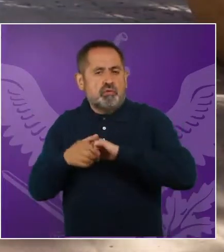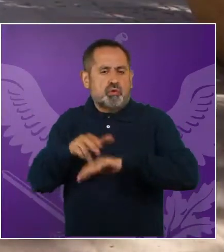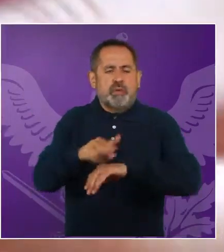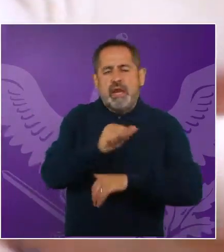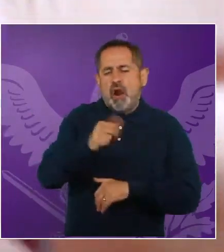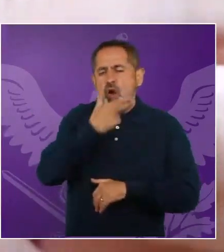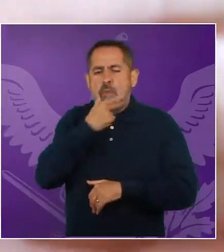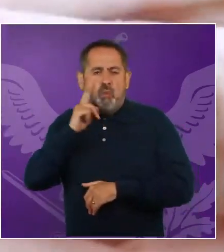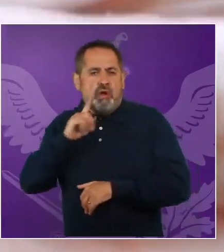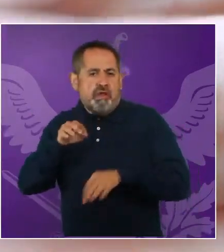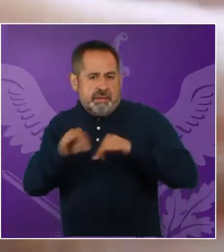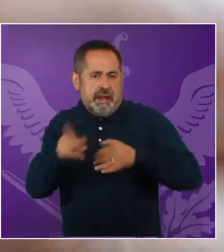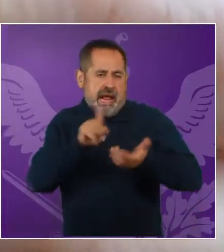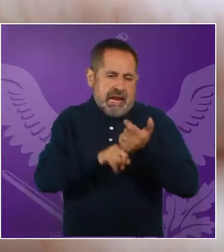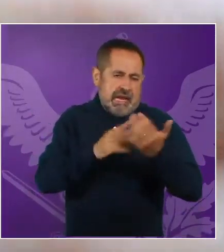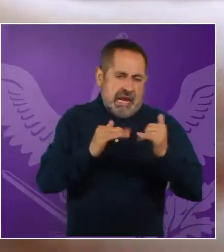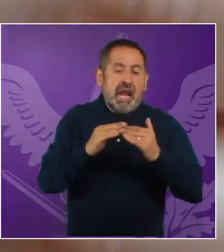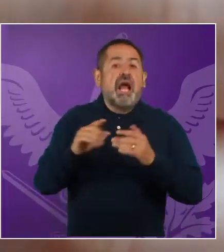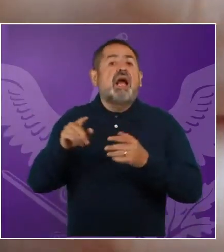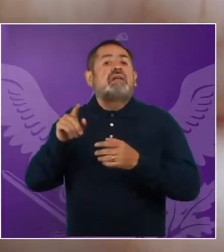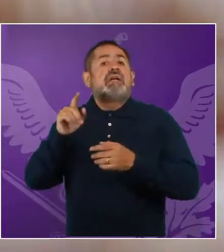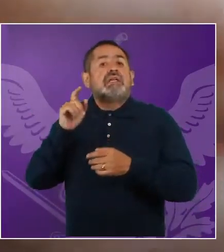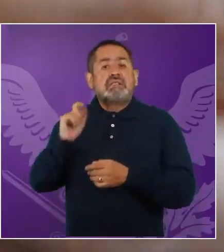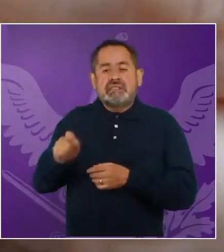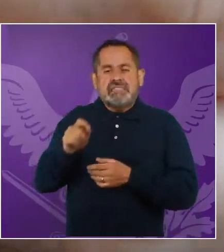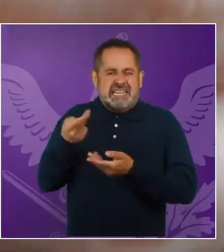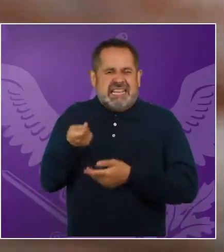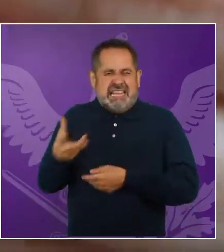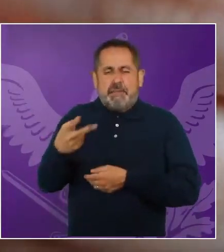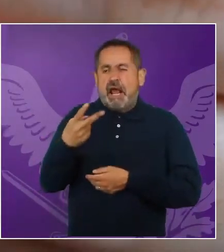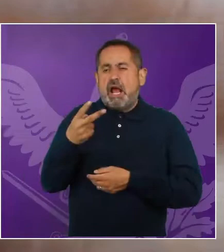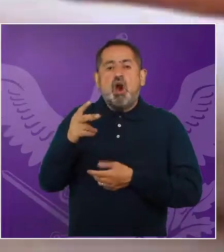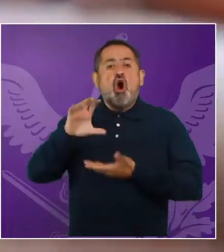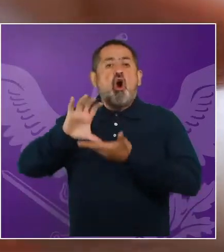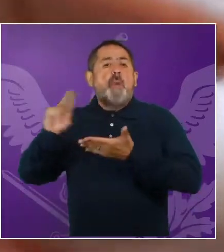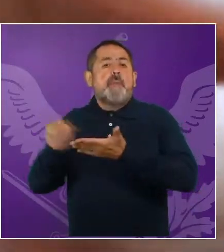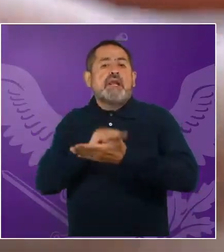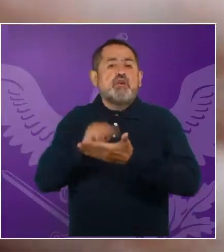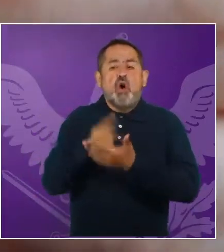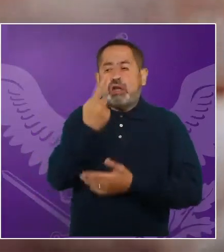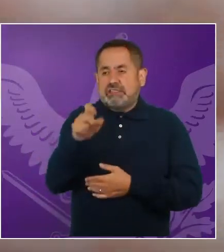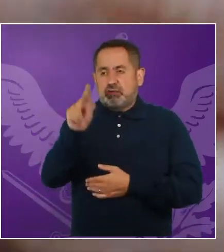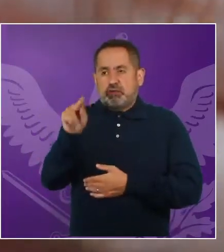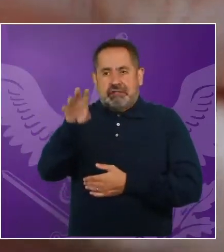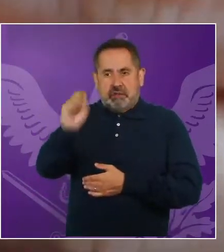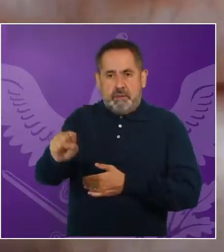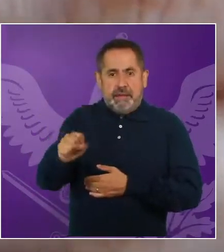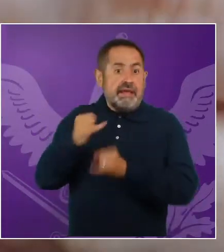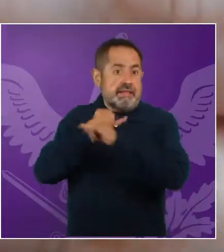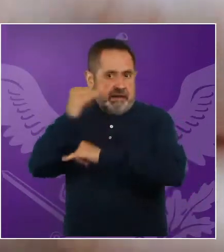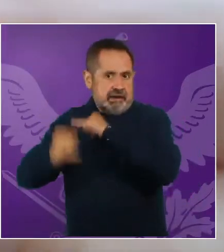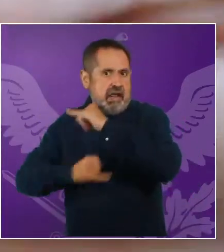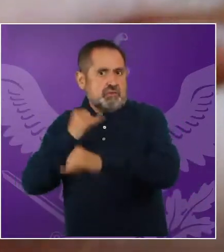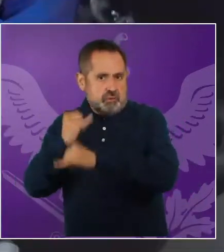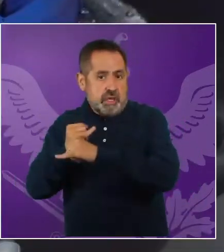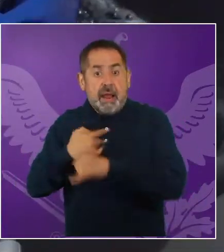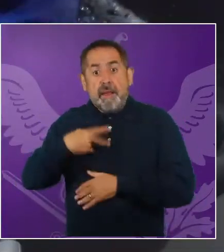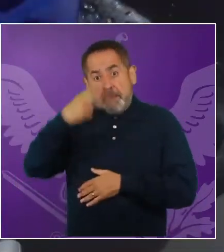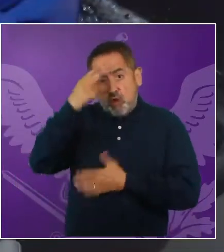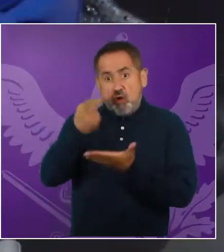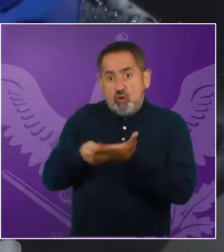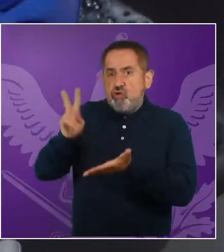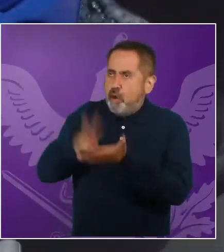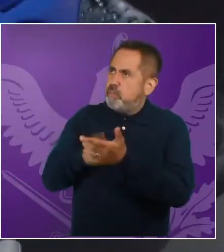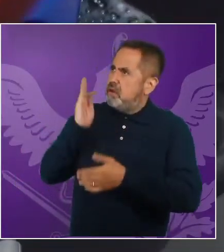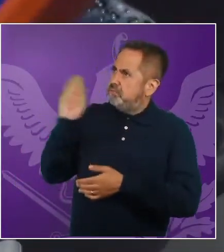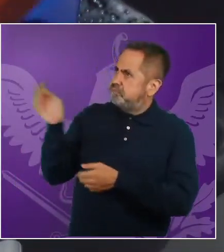Trabajadoras y los Trabajadores Domésticos, mejor conocido como Convenio 189, Tratado Internacional, que fue ratificado por México